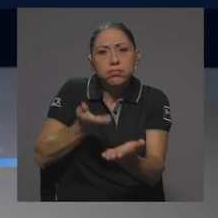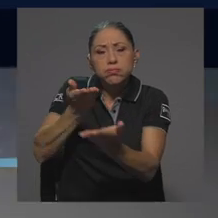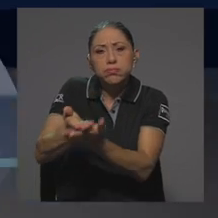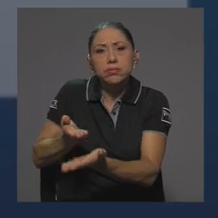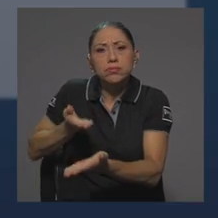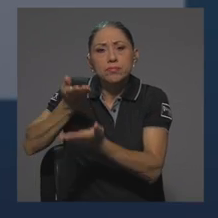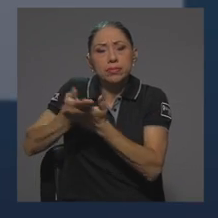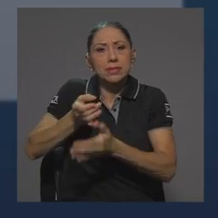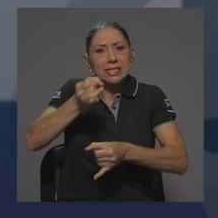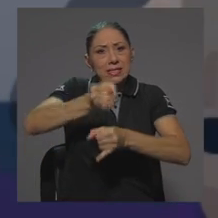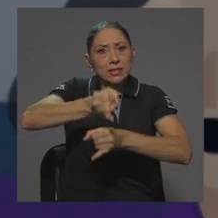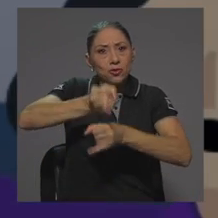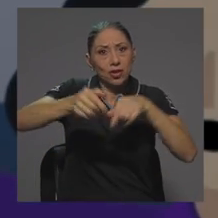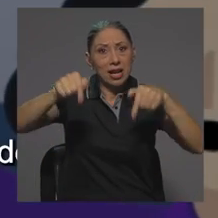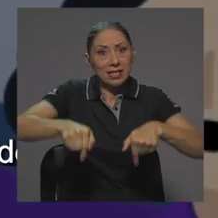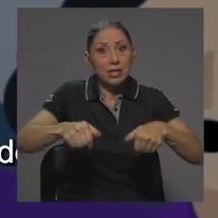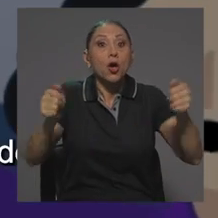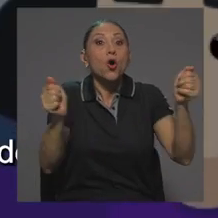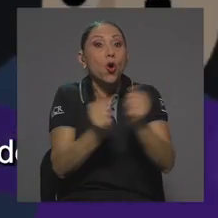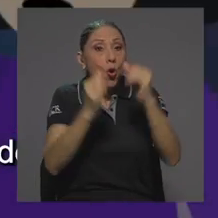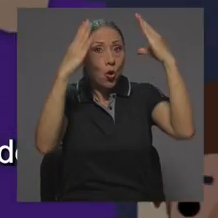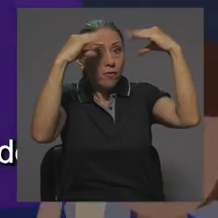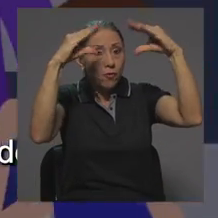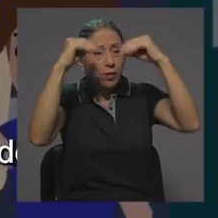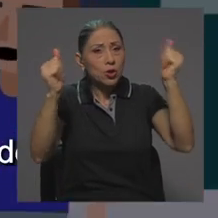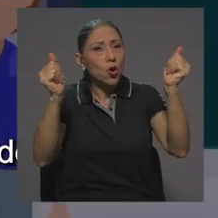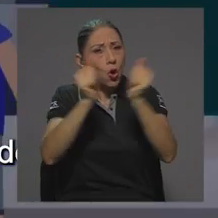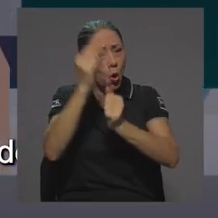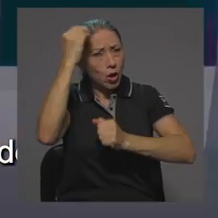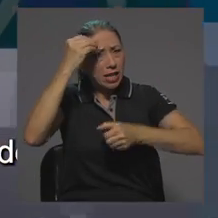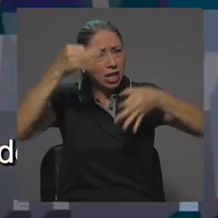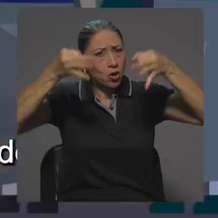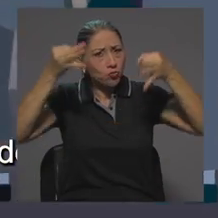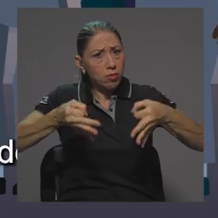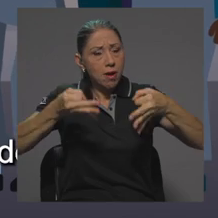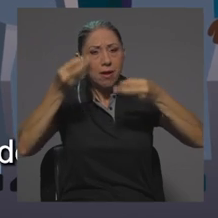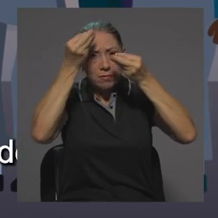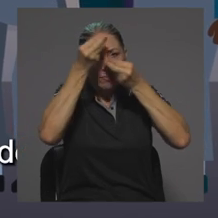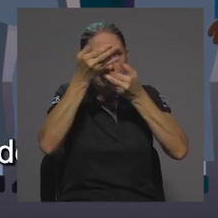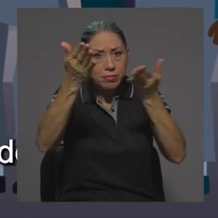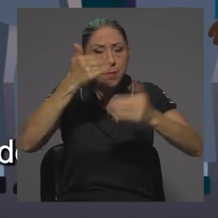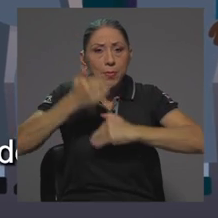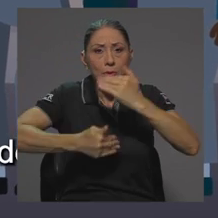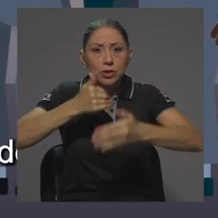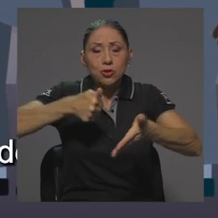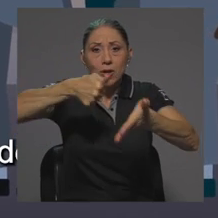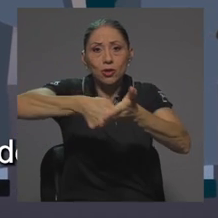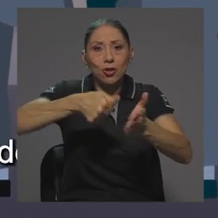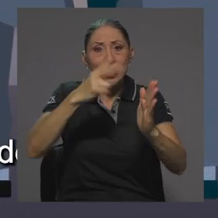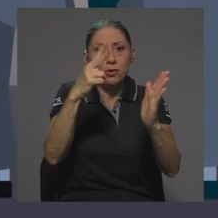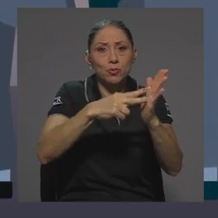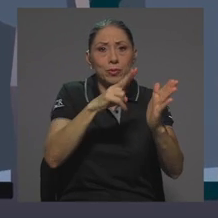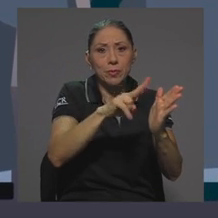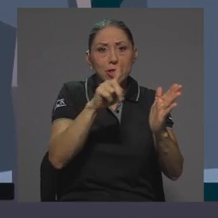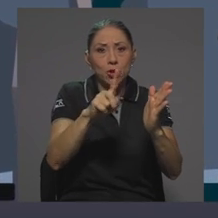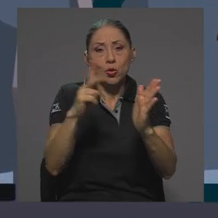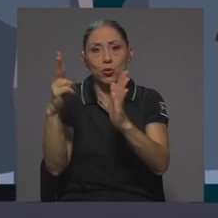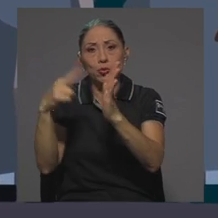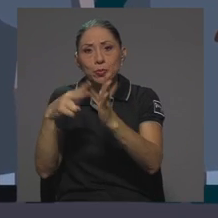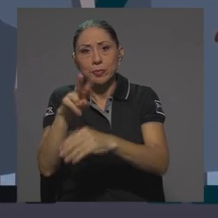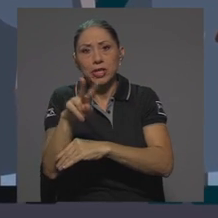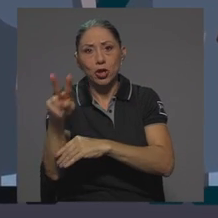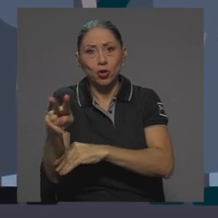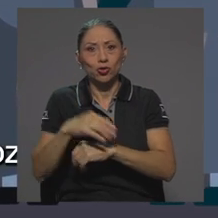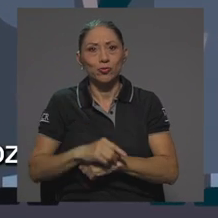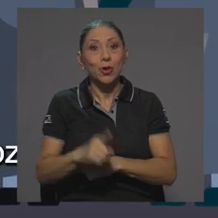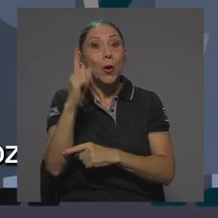buscan aportar con información y criterio durante el proceso electoral 2021-2022, una